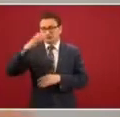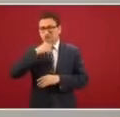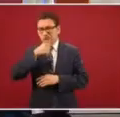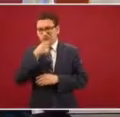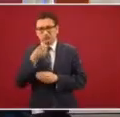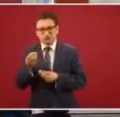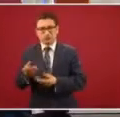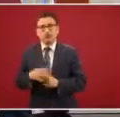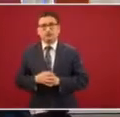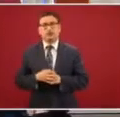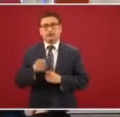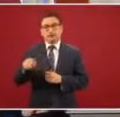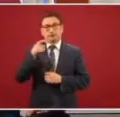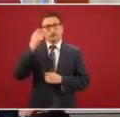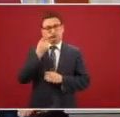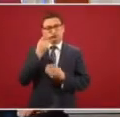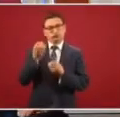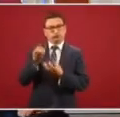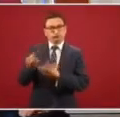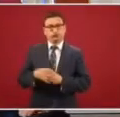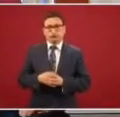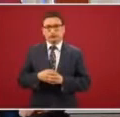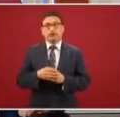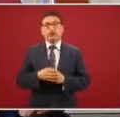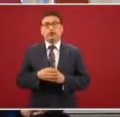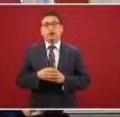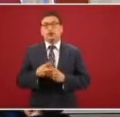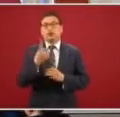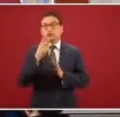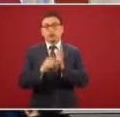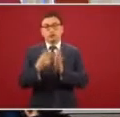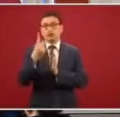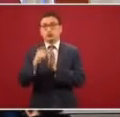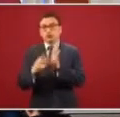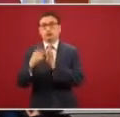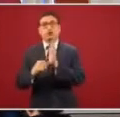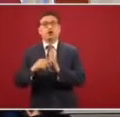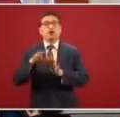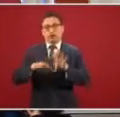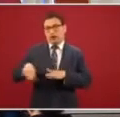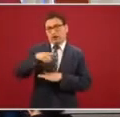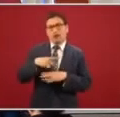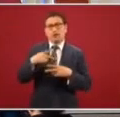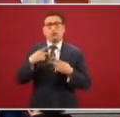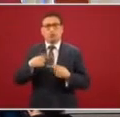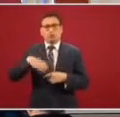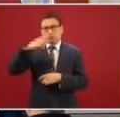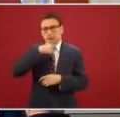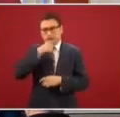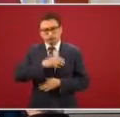que pasaron por la pensión. Tenemos cada bimestre de funciones de adultos mayores y tenemos